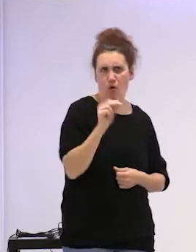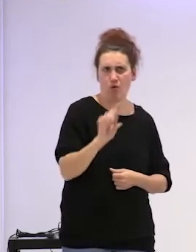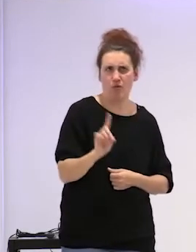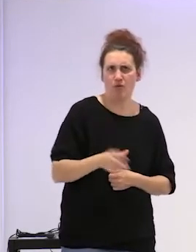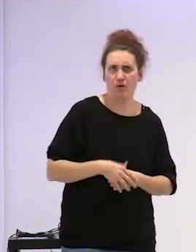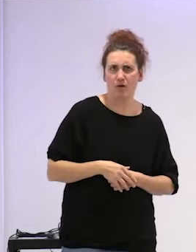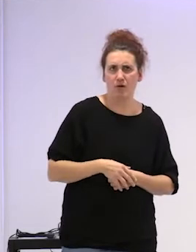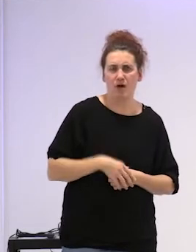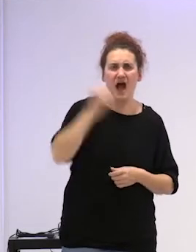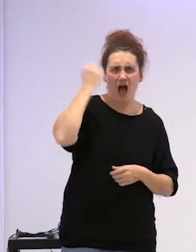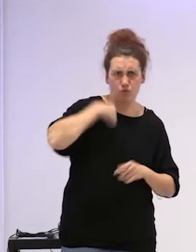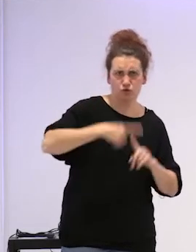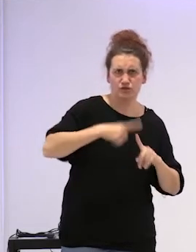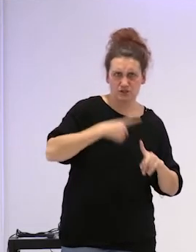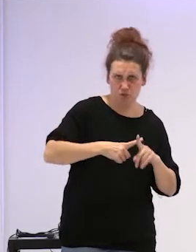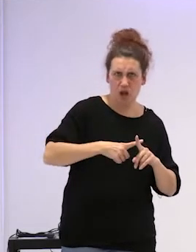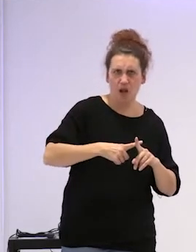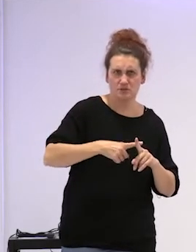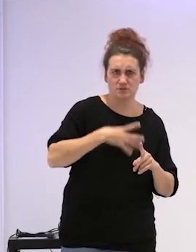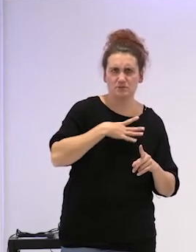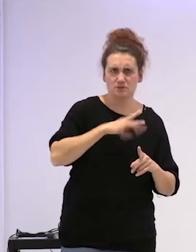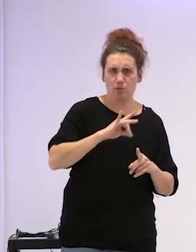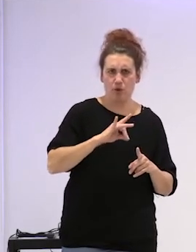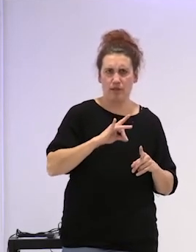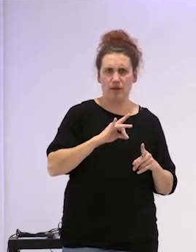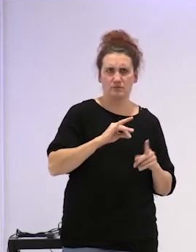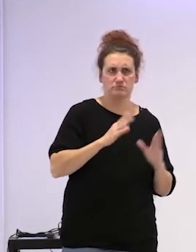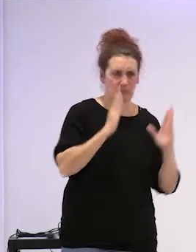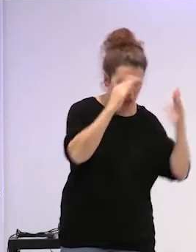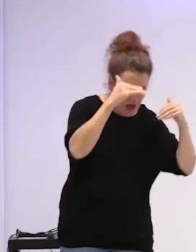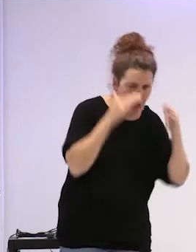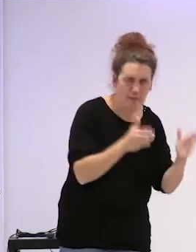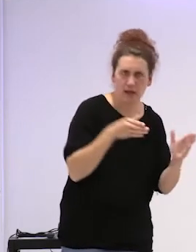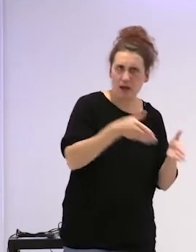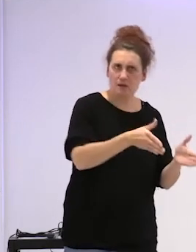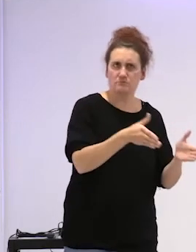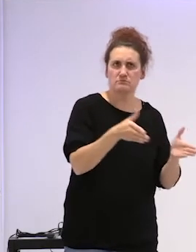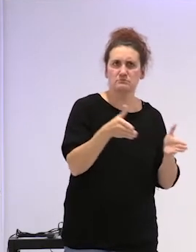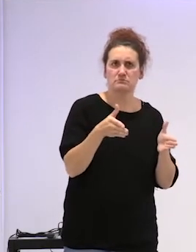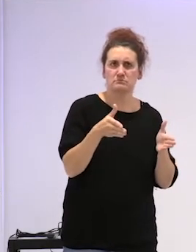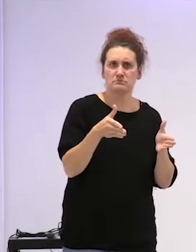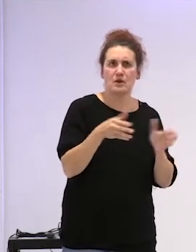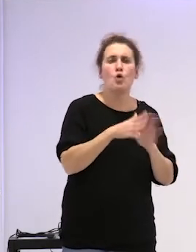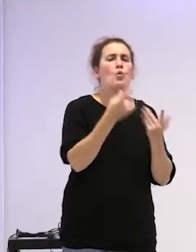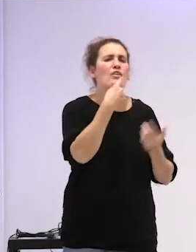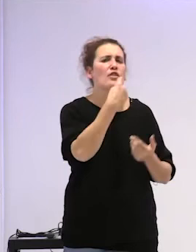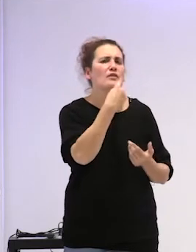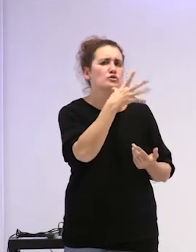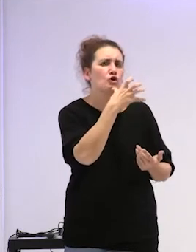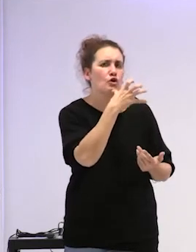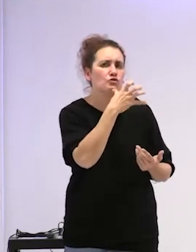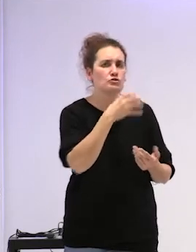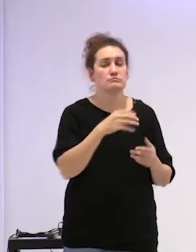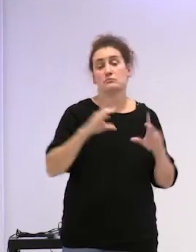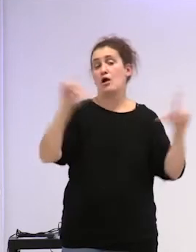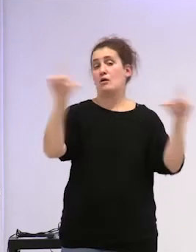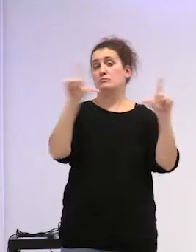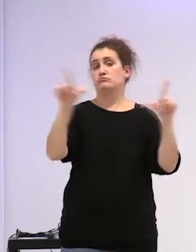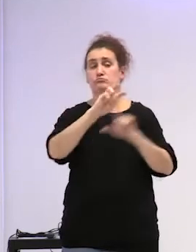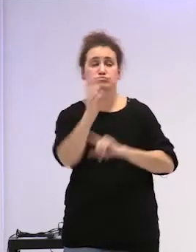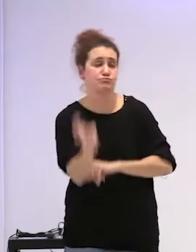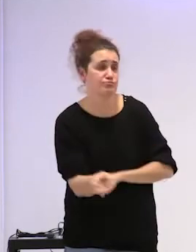los abusos sexuales de la infancia son abarcables tienen que poder ser abarcables cuando decimos que es algo horroroso lo dicen los medios de comunicación